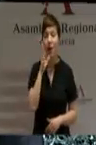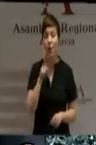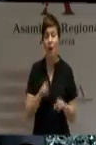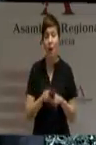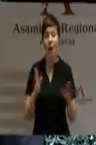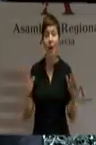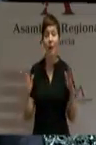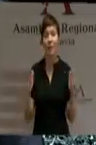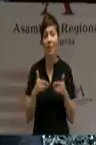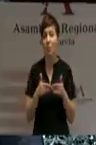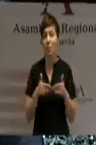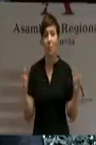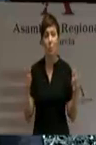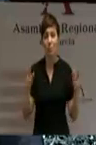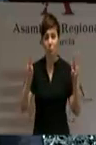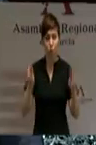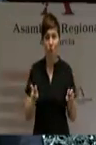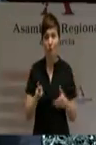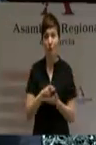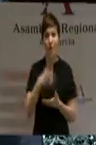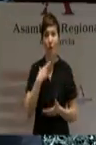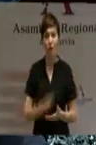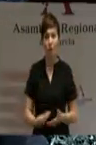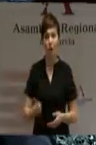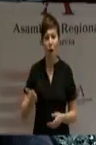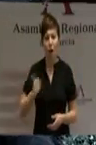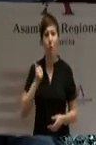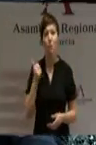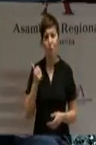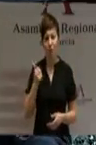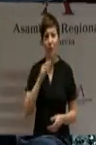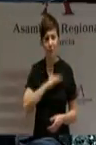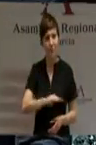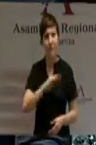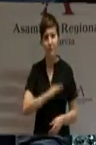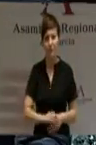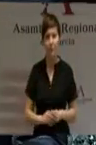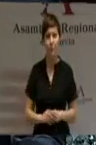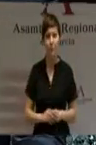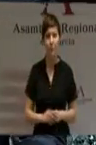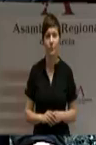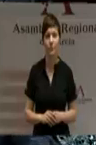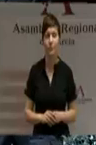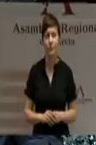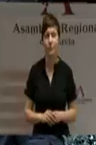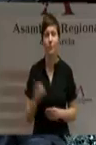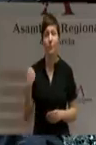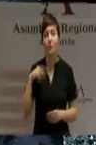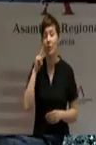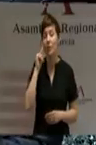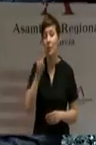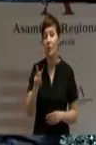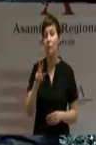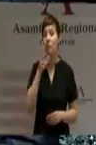nueva etapa para la región de Murcia llena de oportunidades. Estamos viendo ya, como hemos dicho, los primeros